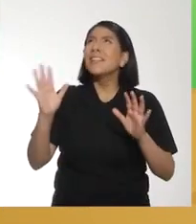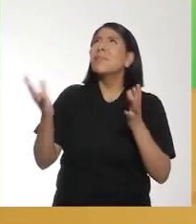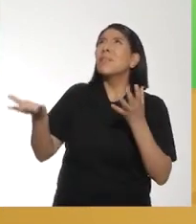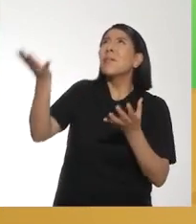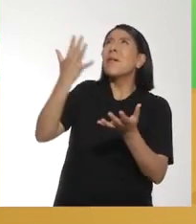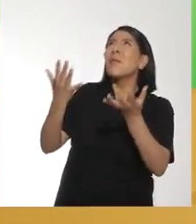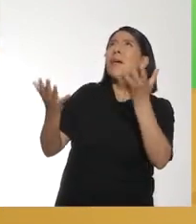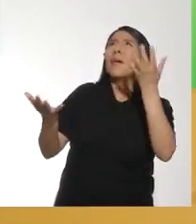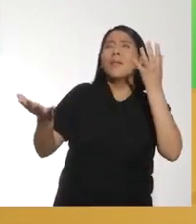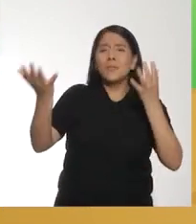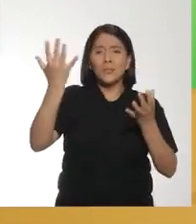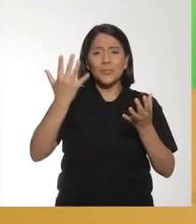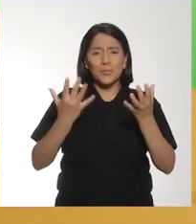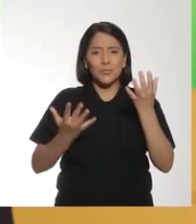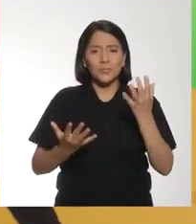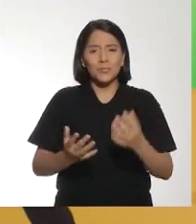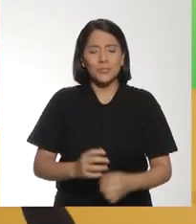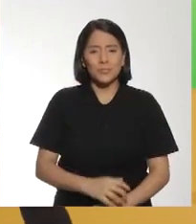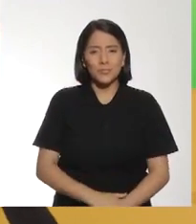¡Dame!